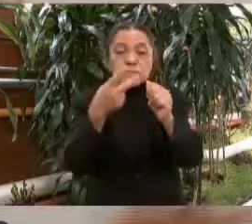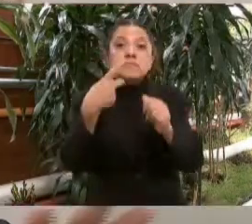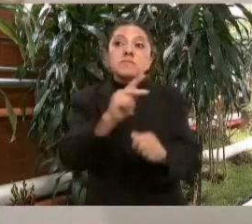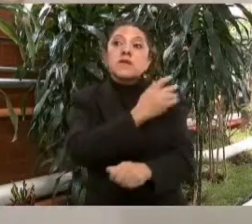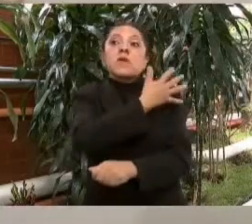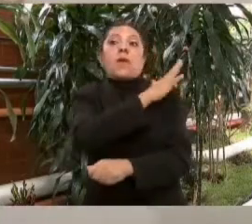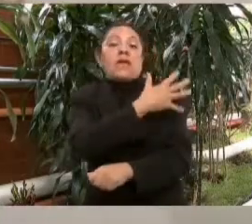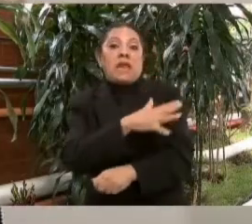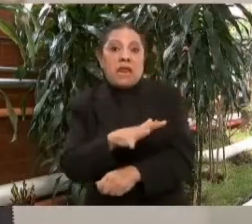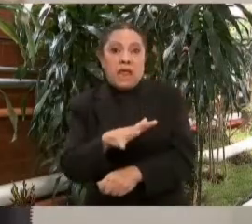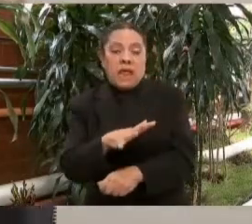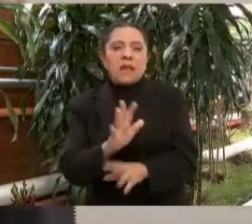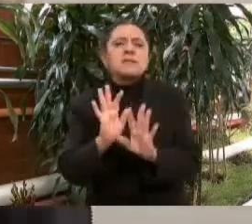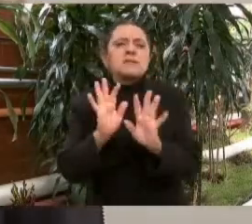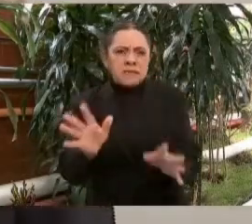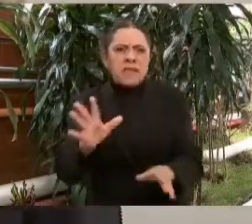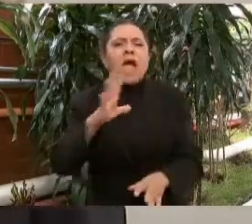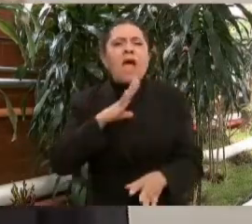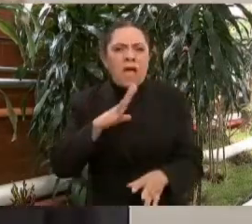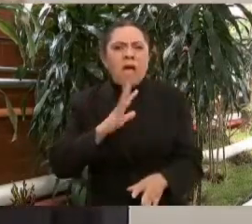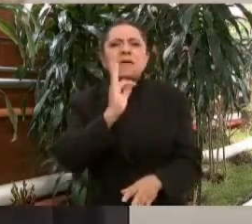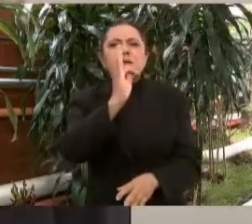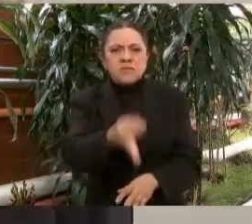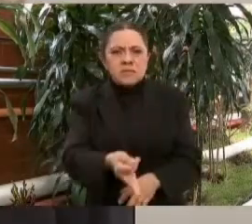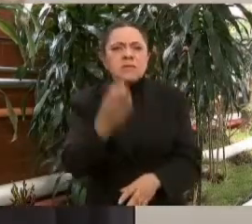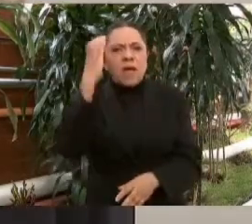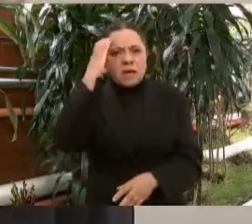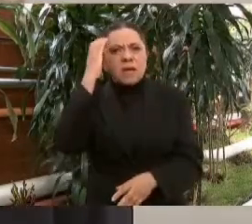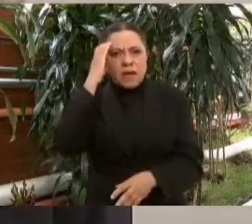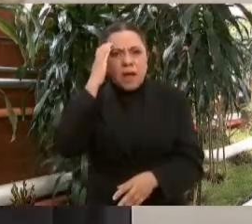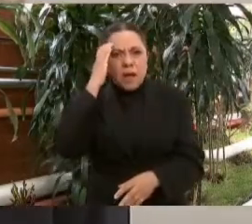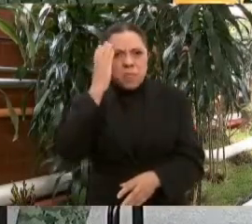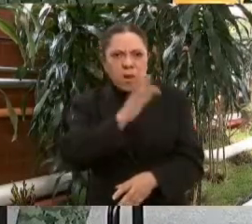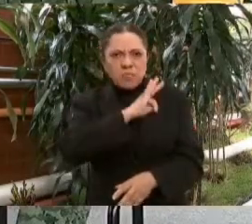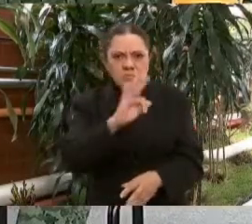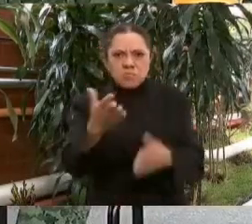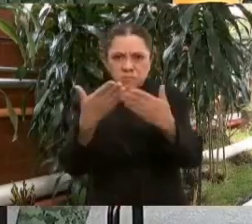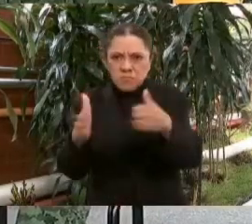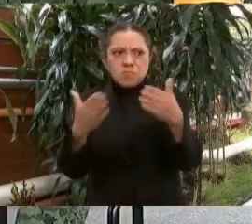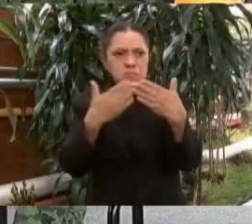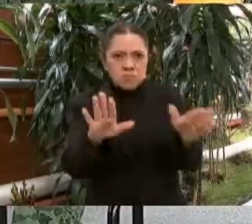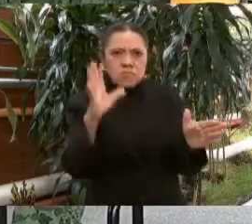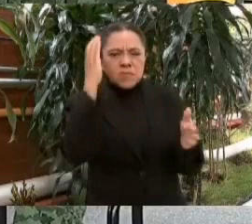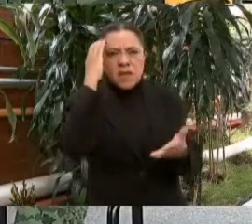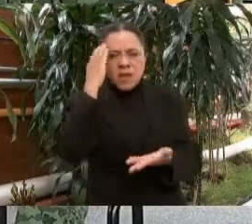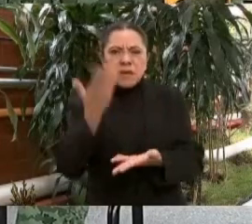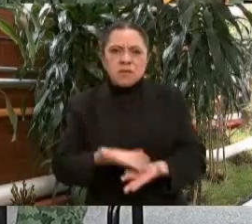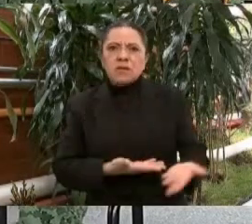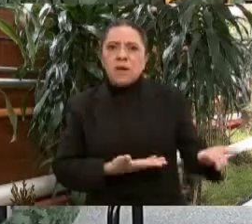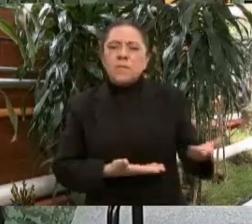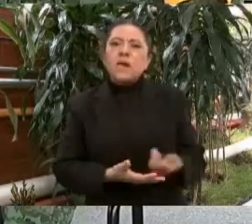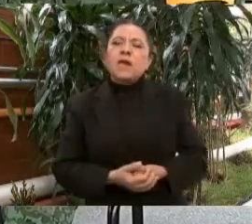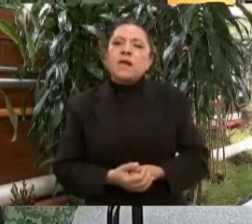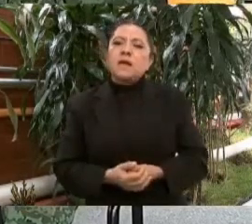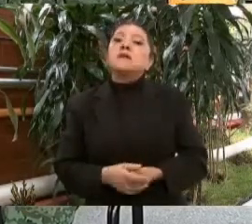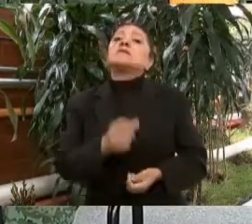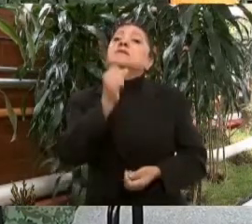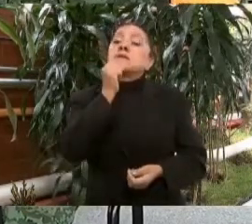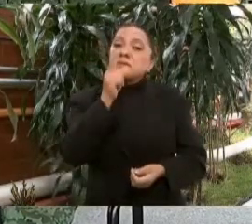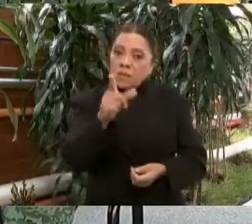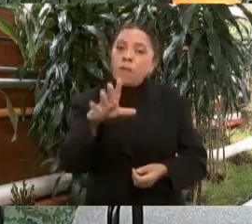tenemos disponibilidad de camas y tenemos también